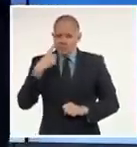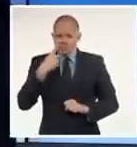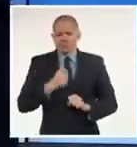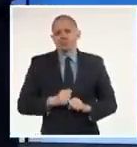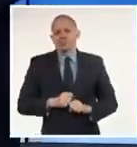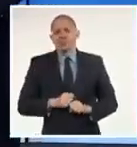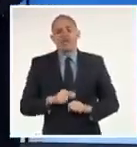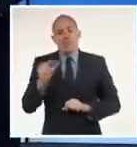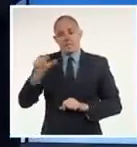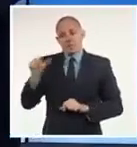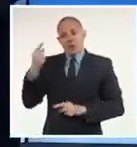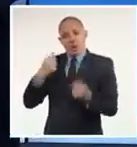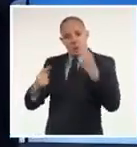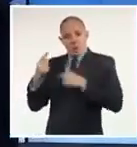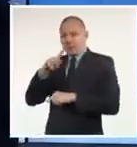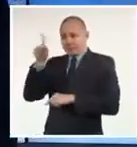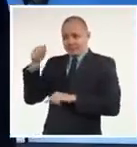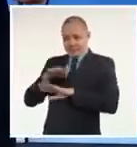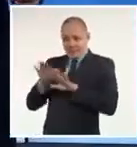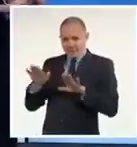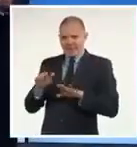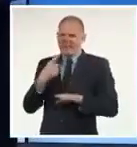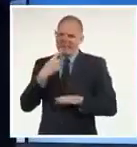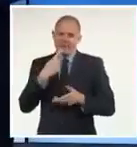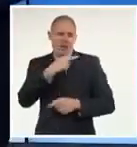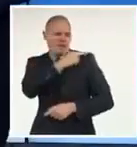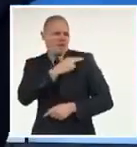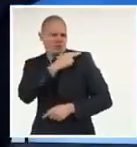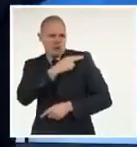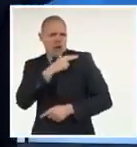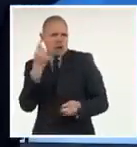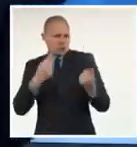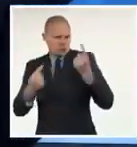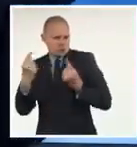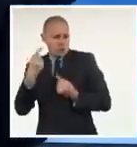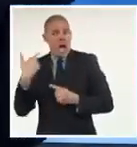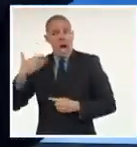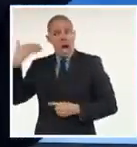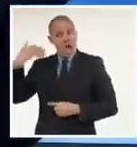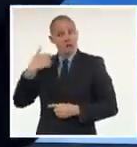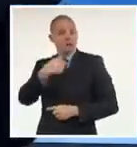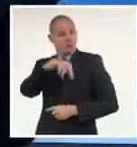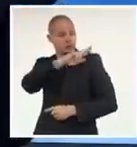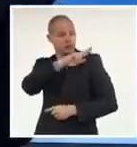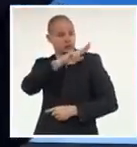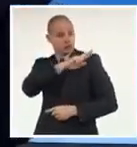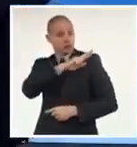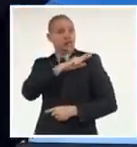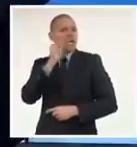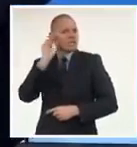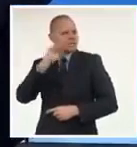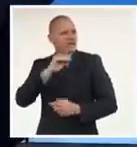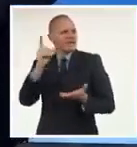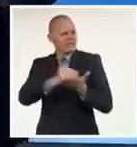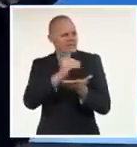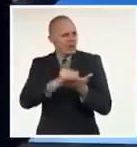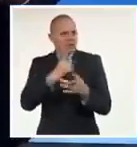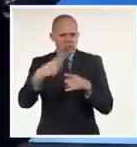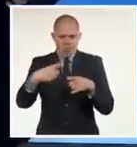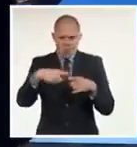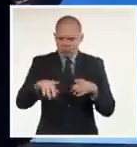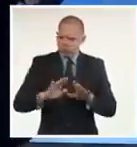propusieron a funcionarios cubanos, funcionarios cubanos que tenían responsabilidades en el manejo de la deuda externa,